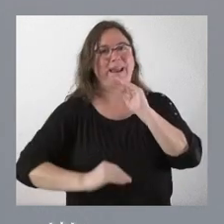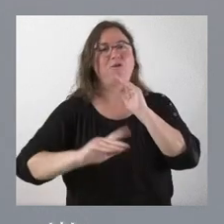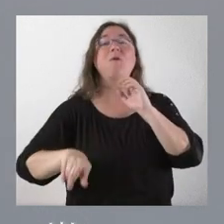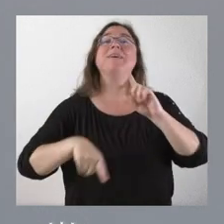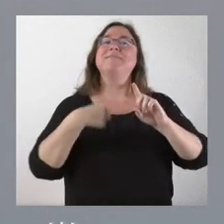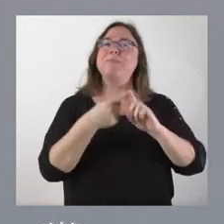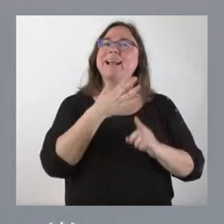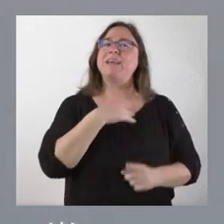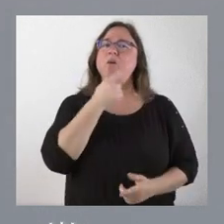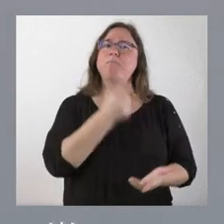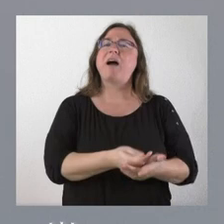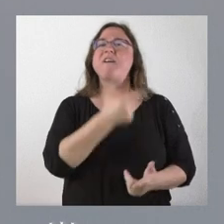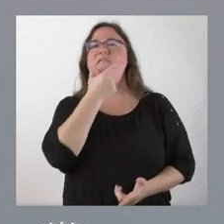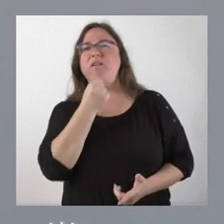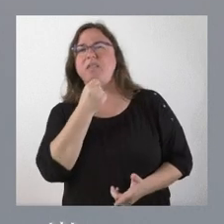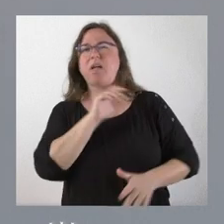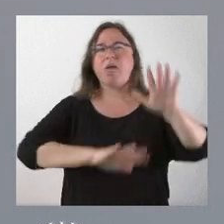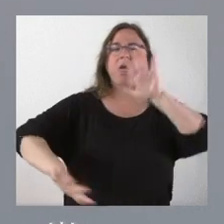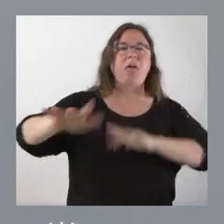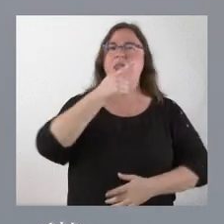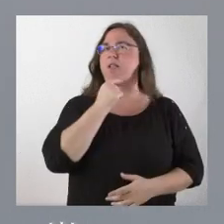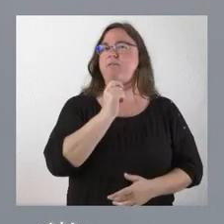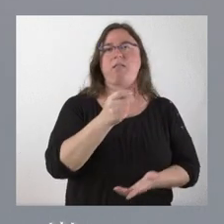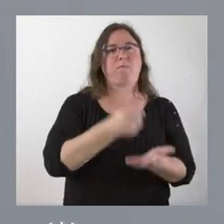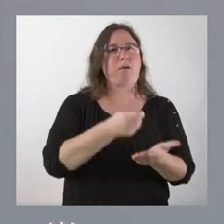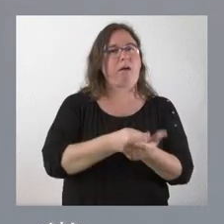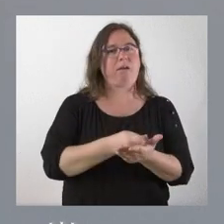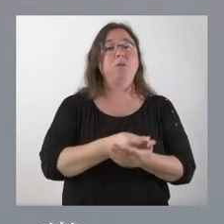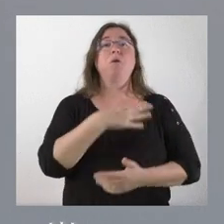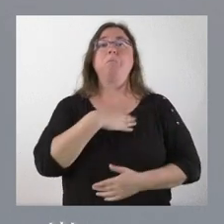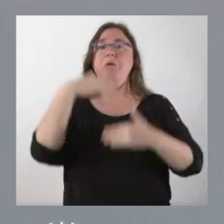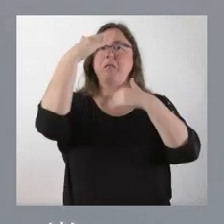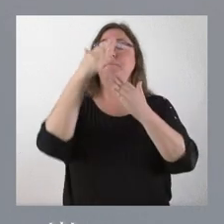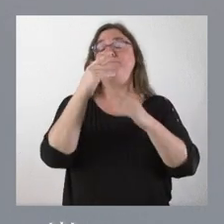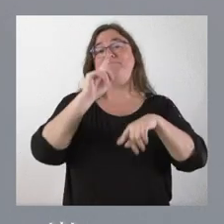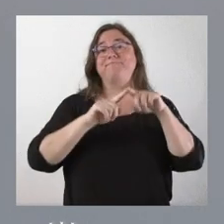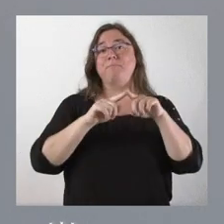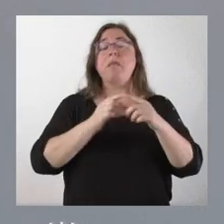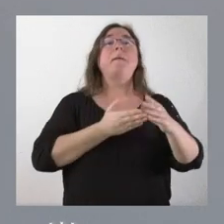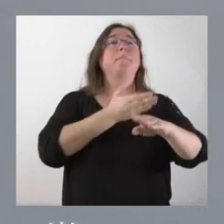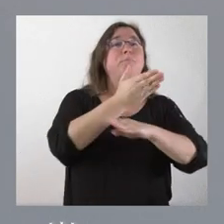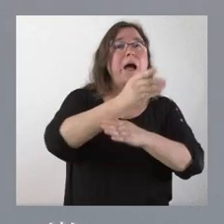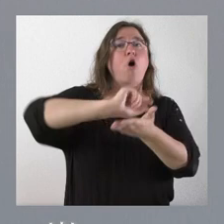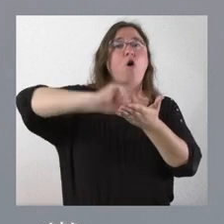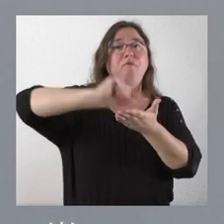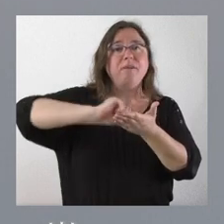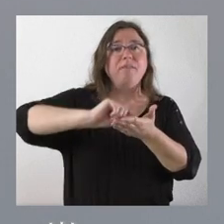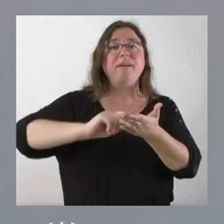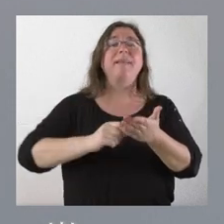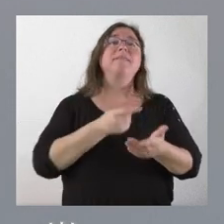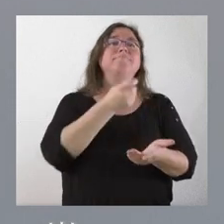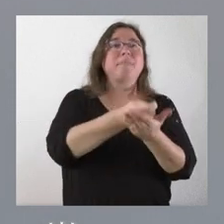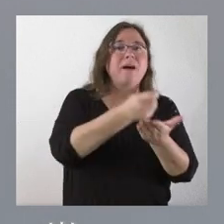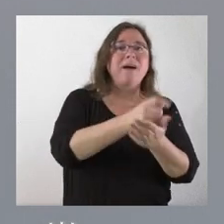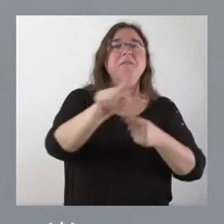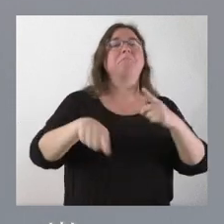contribuyente que la gestión de los mismos sea lo más fácil posible. Por tanto, no solamente atendiendo a la oficina donde se le pueda prestar asesoramiento,